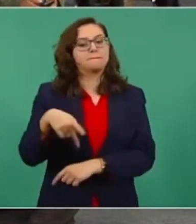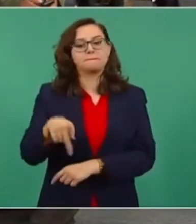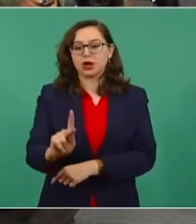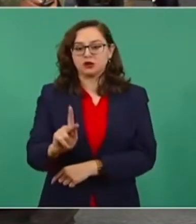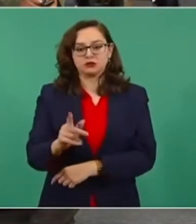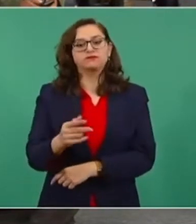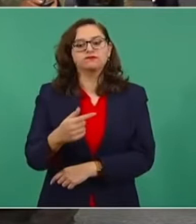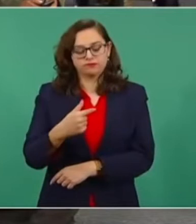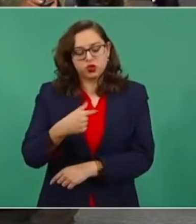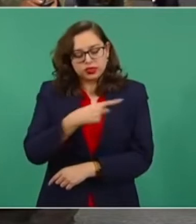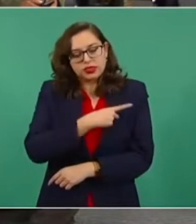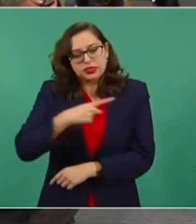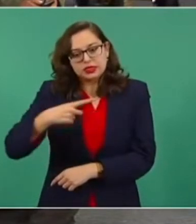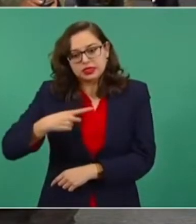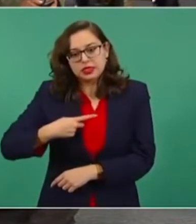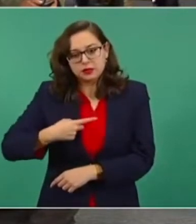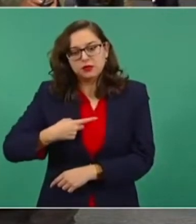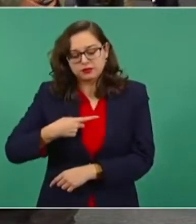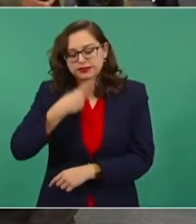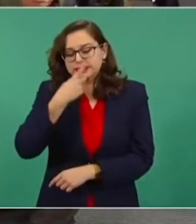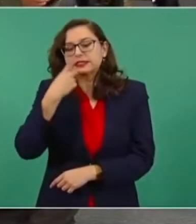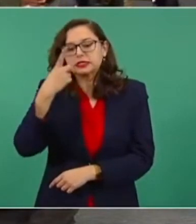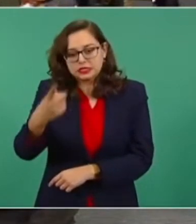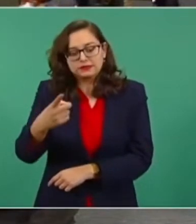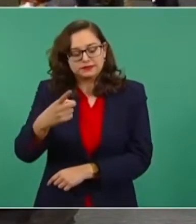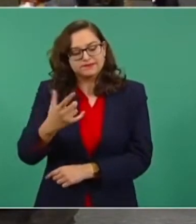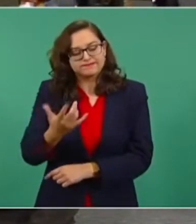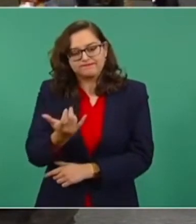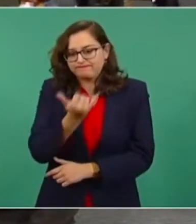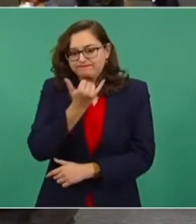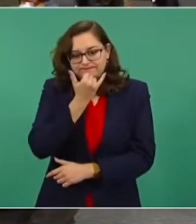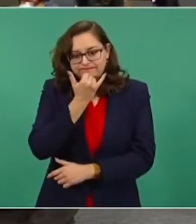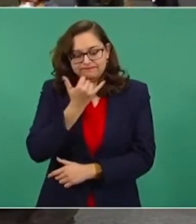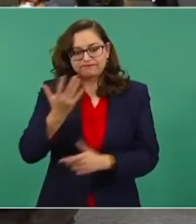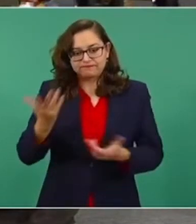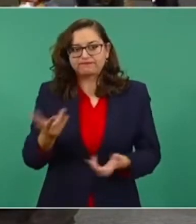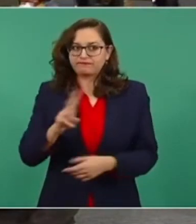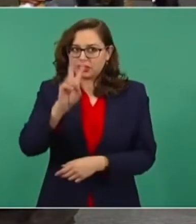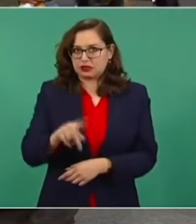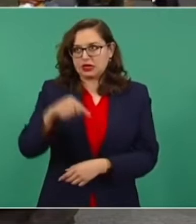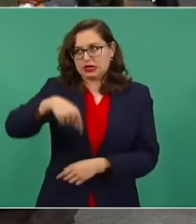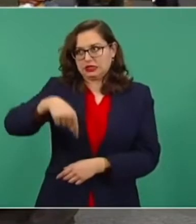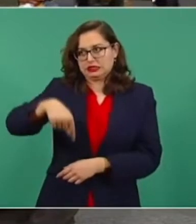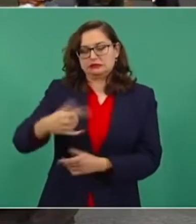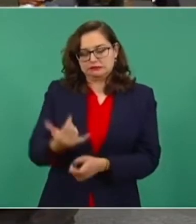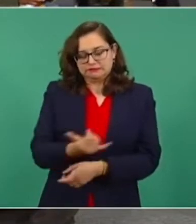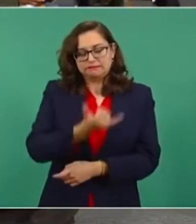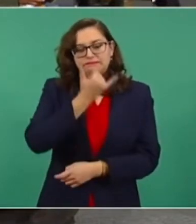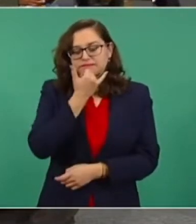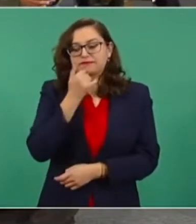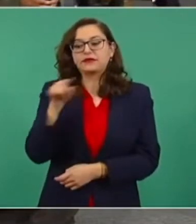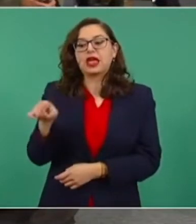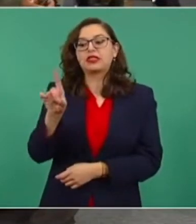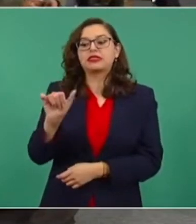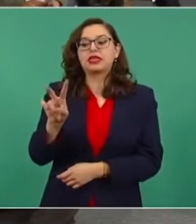mi deber, porque aquí lo mencioné, mencionarlo precisamente en este espacio, de que David Leonel